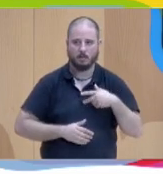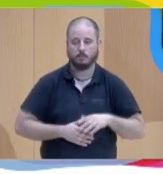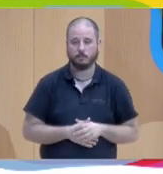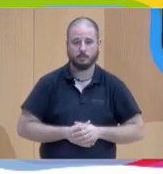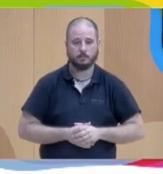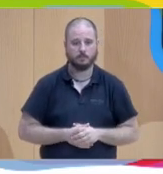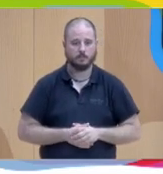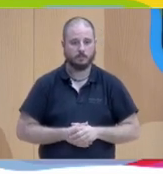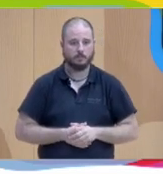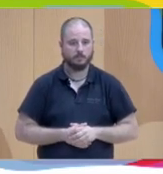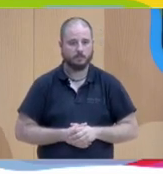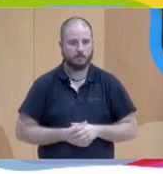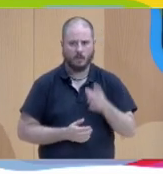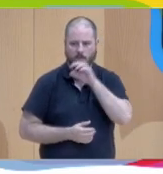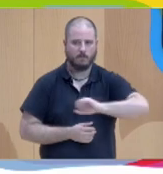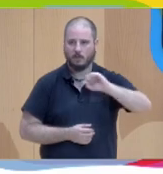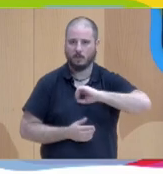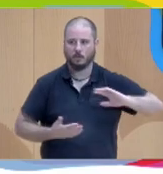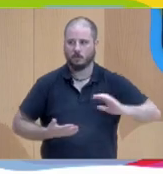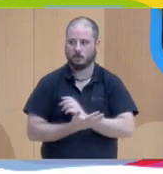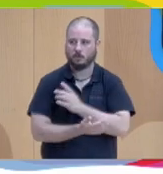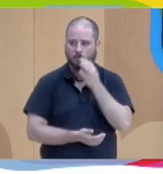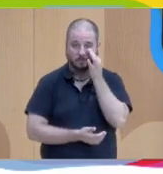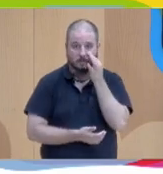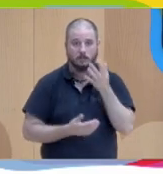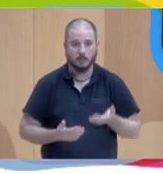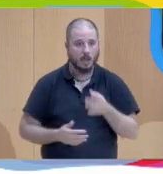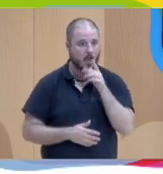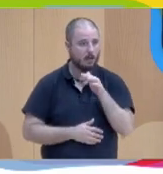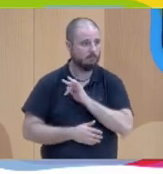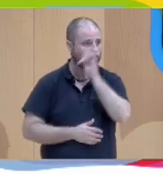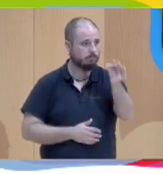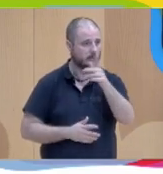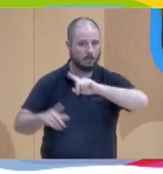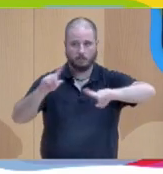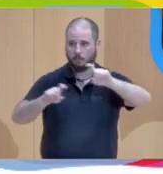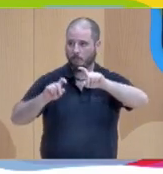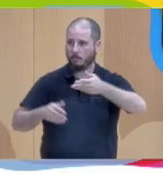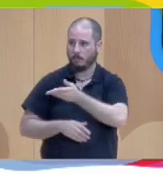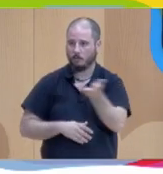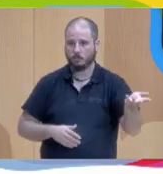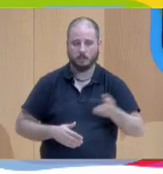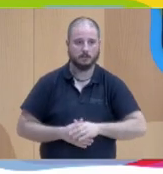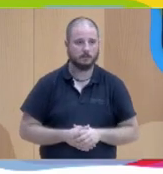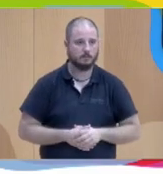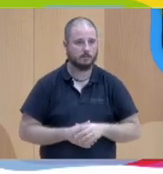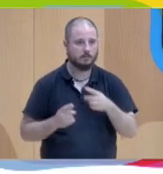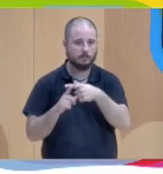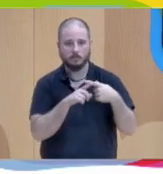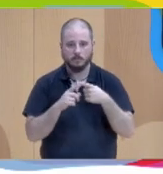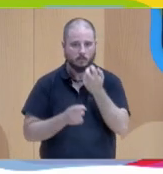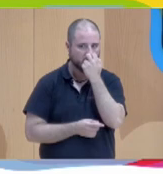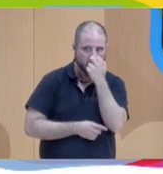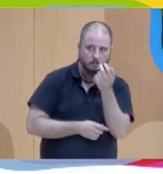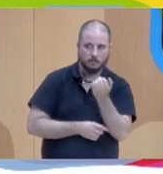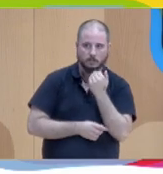Fantástico todo lo que nos ha contado, ¿verdad? Bueno, pues es el momento, si queréis, de hacerles alguna pregunta, de compartir, de alguna curiosidad que os haya